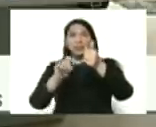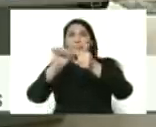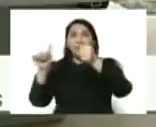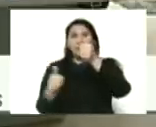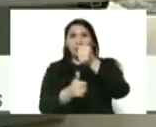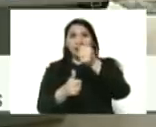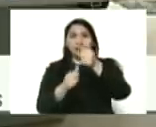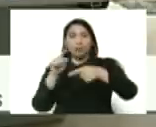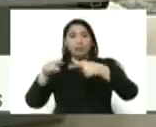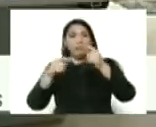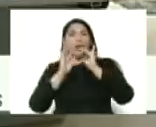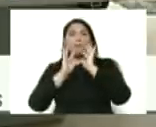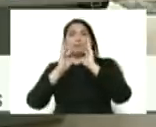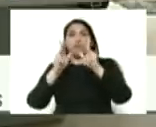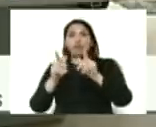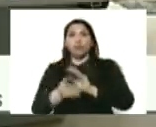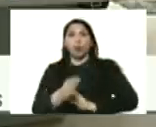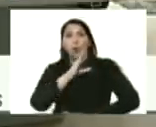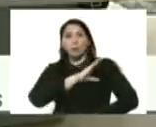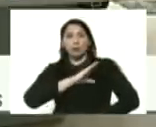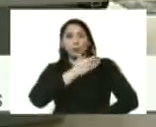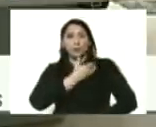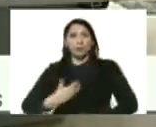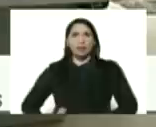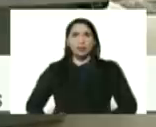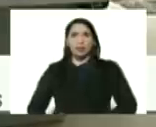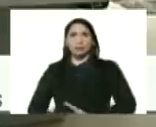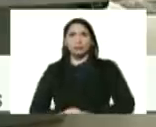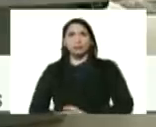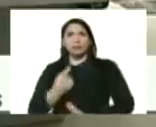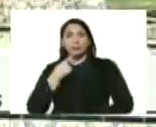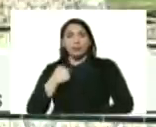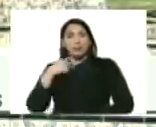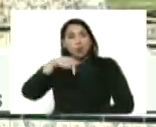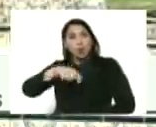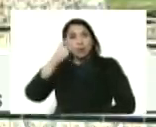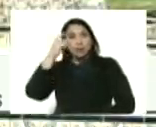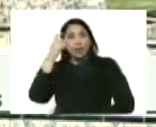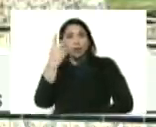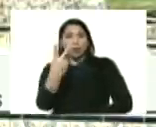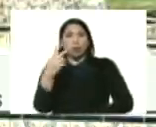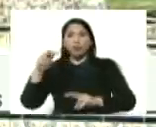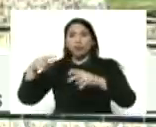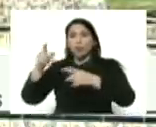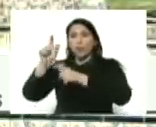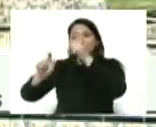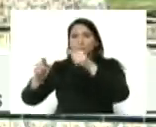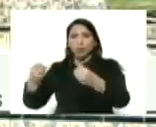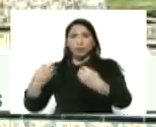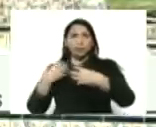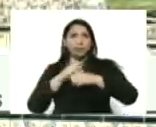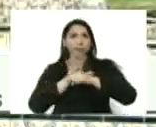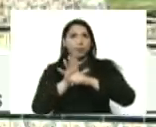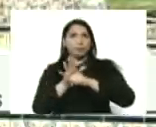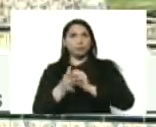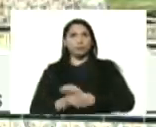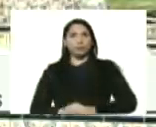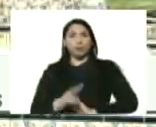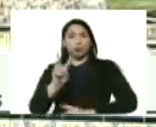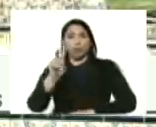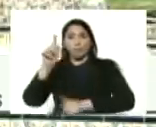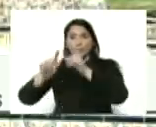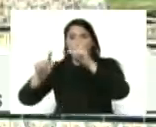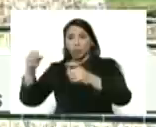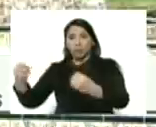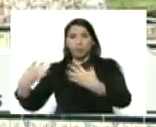declararán después. Me dicen que el día de hoy hay dos casos, nada más. Dos casos